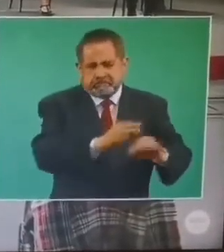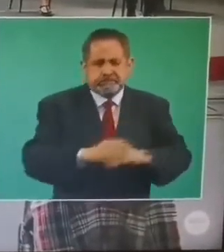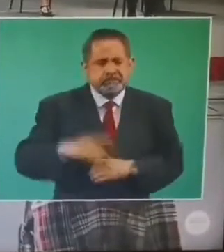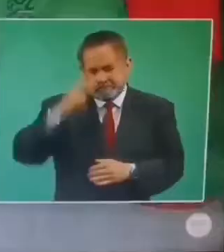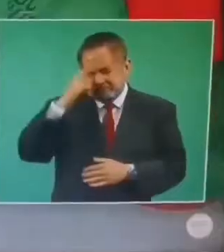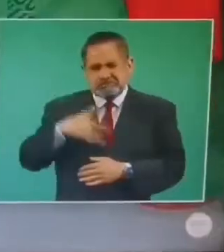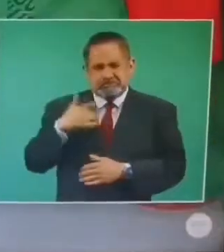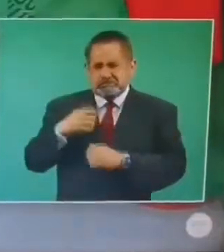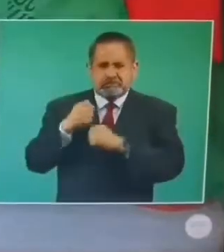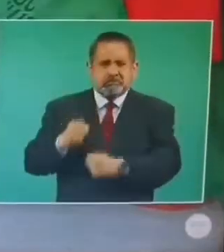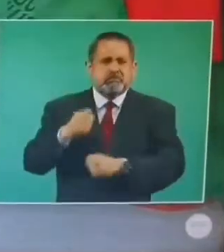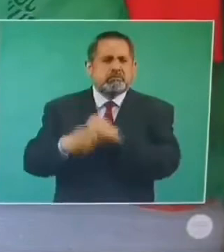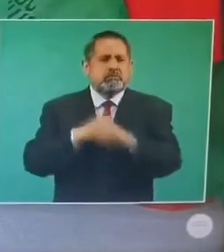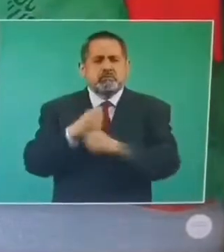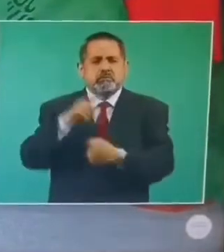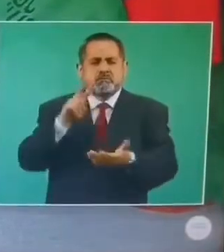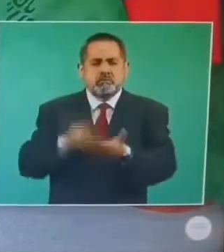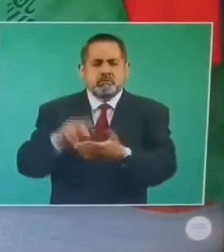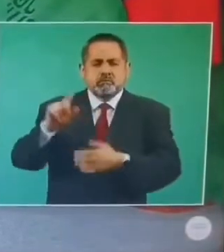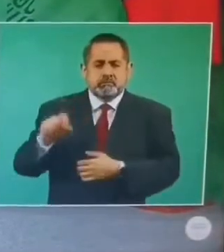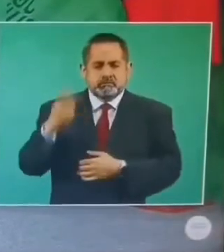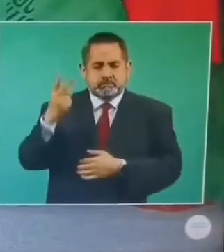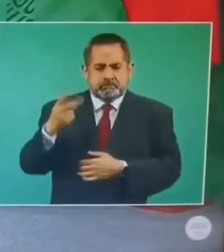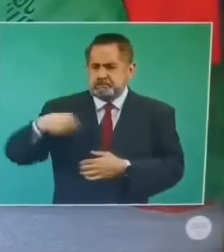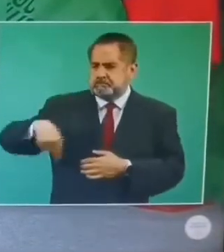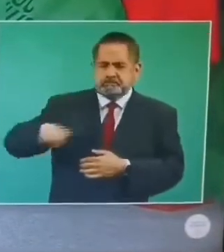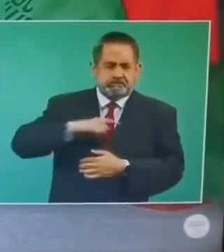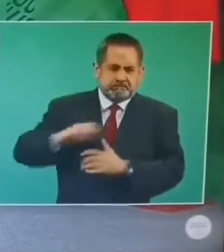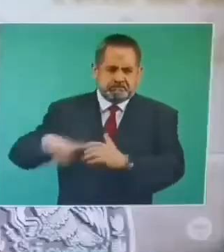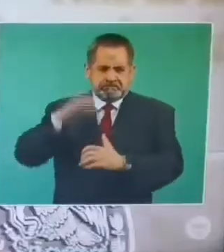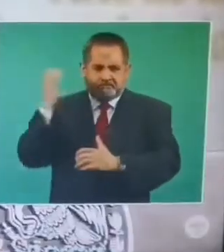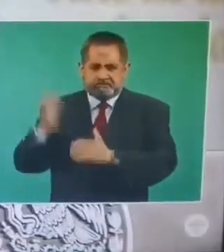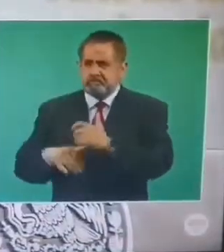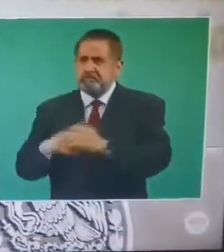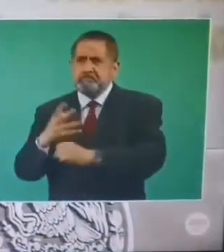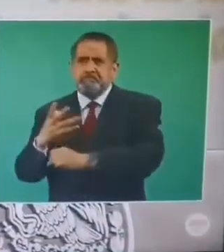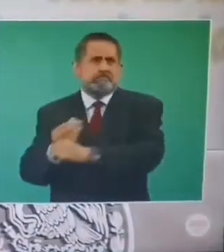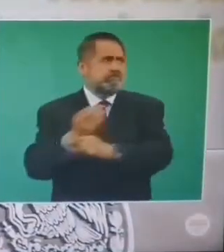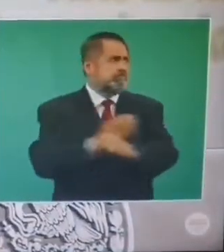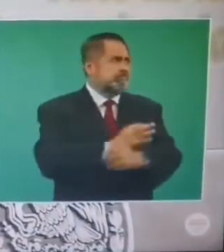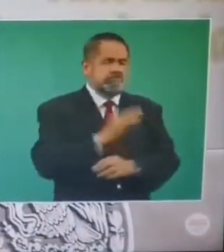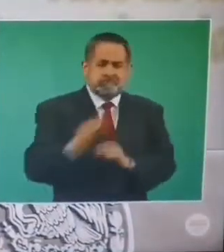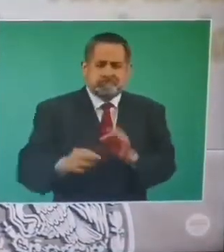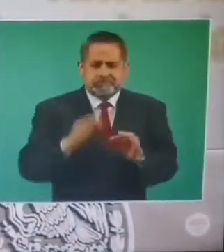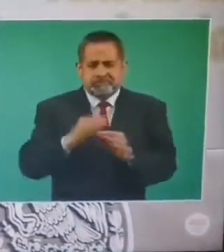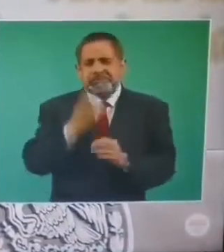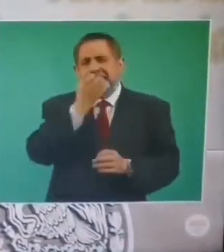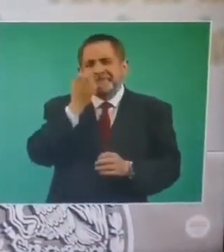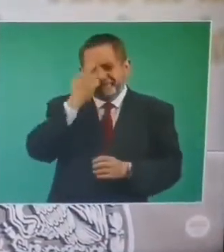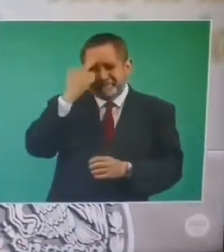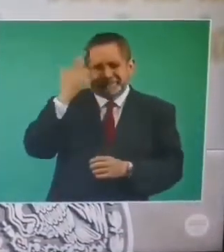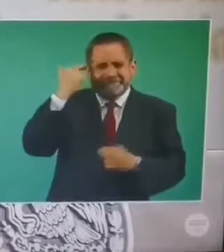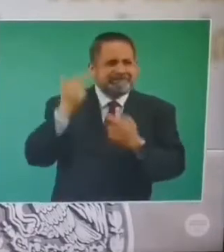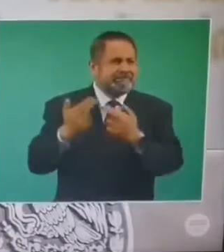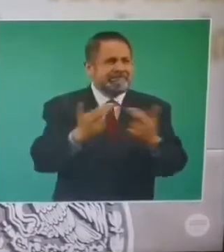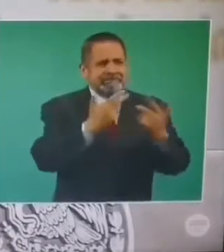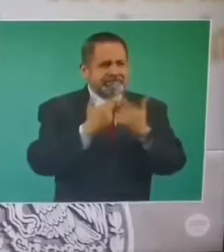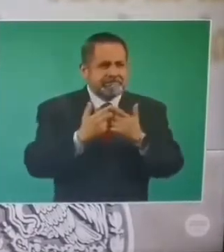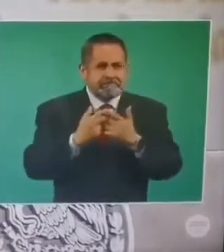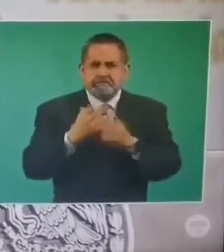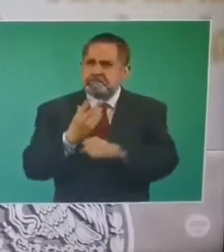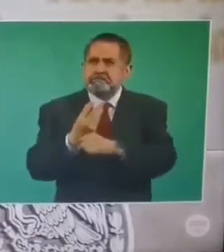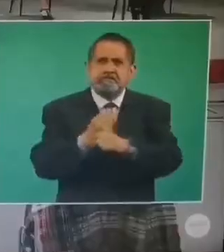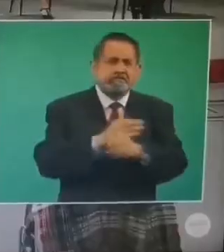2022 será el año que concluyamos todas las escuelas que fueron afectadas con el sismo.